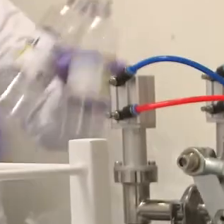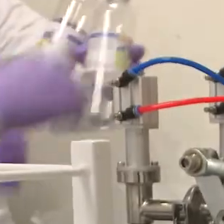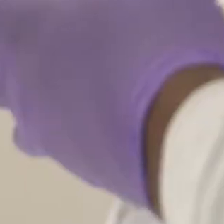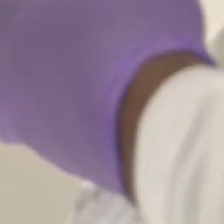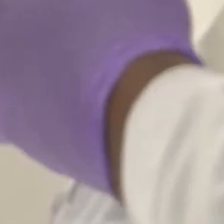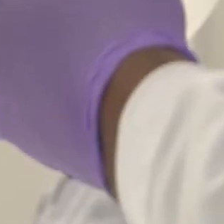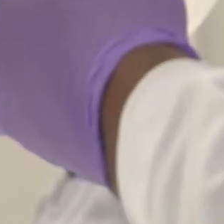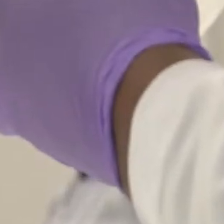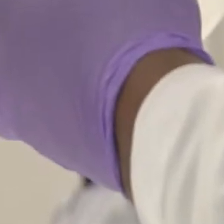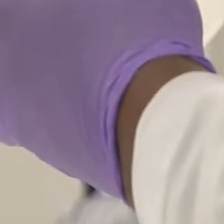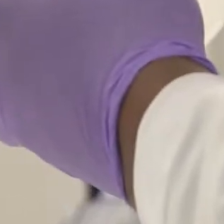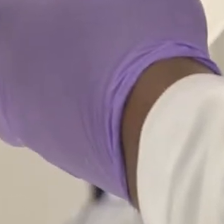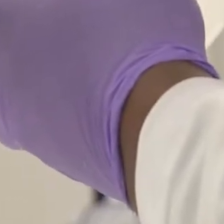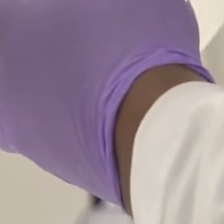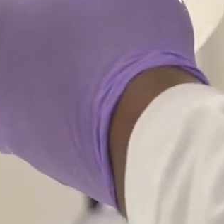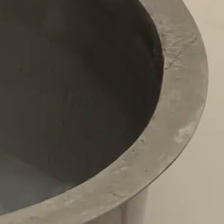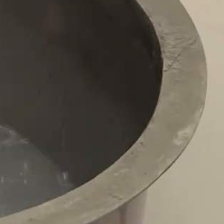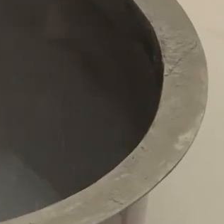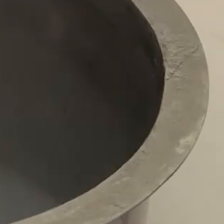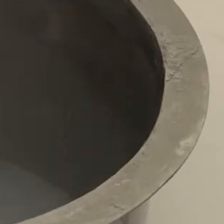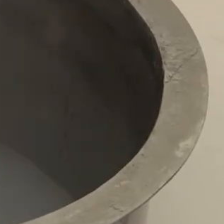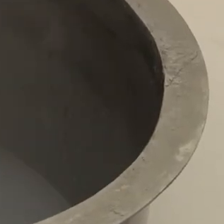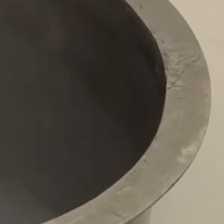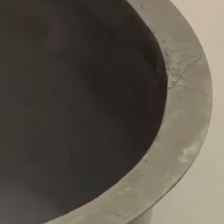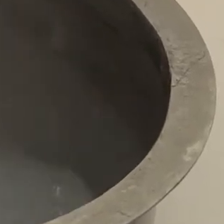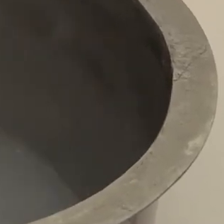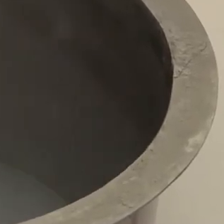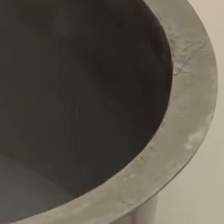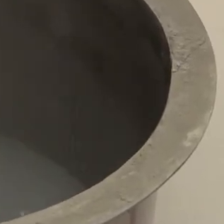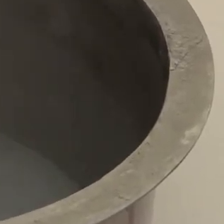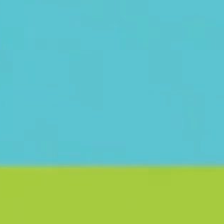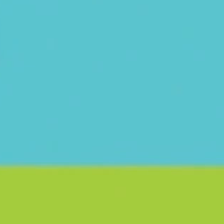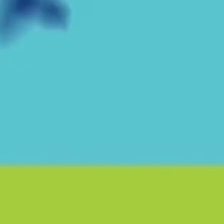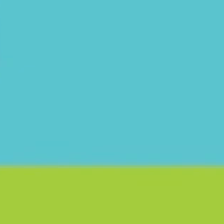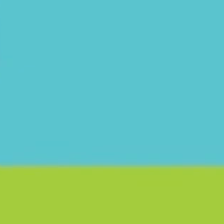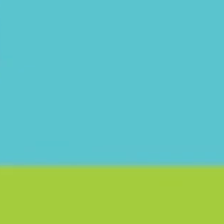Música Música Música